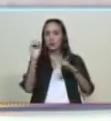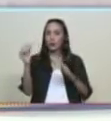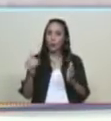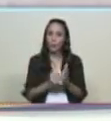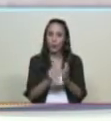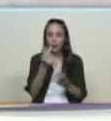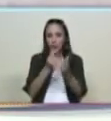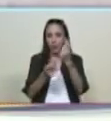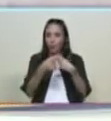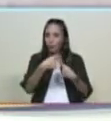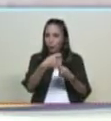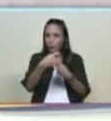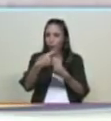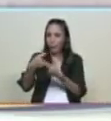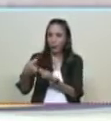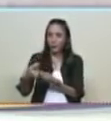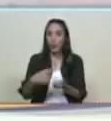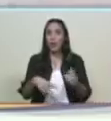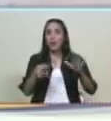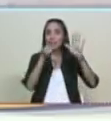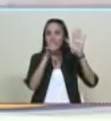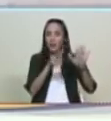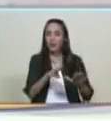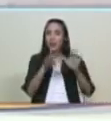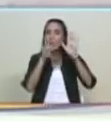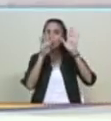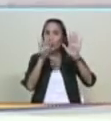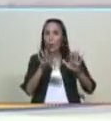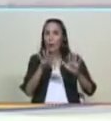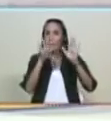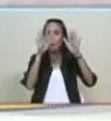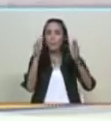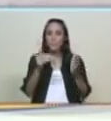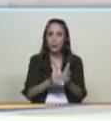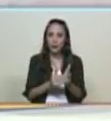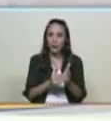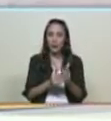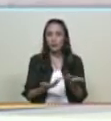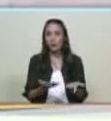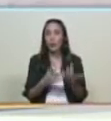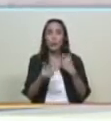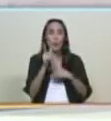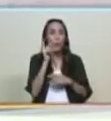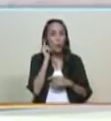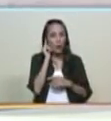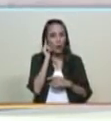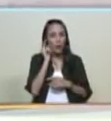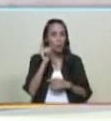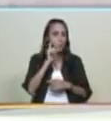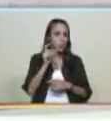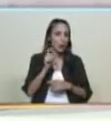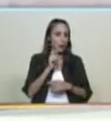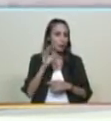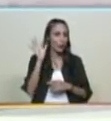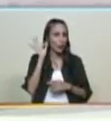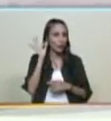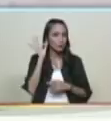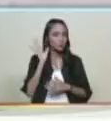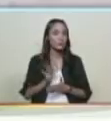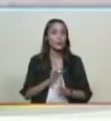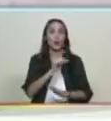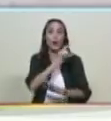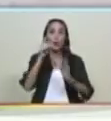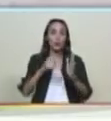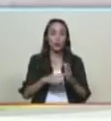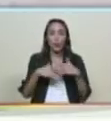bolívares a 79 mil 839 mujeres embarazadas nuestra meta